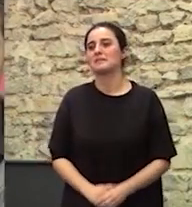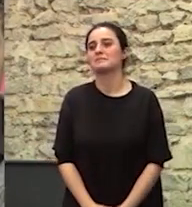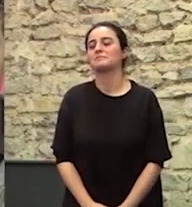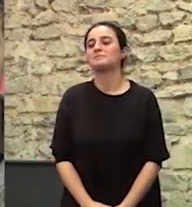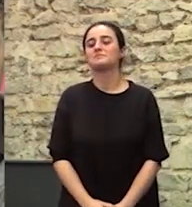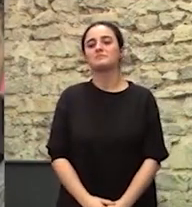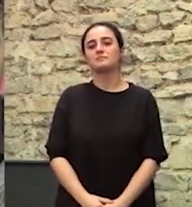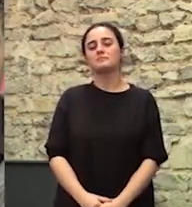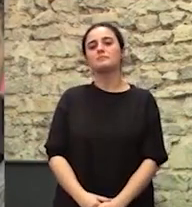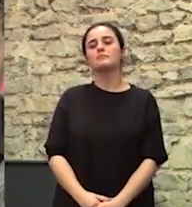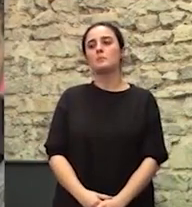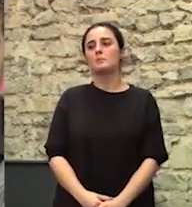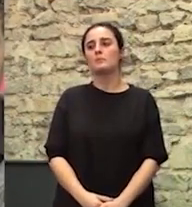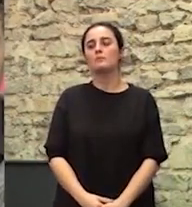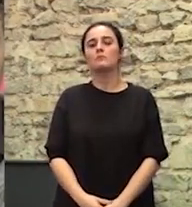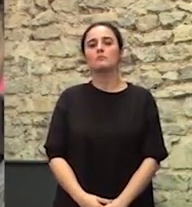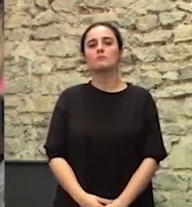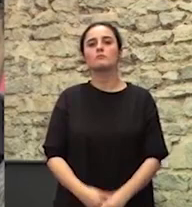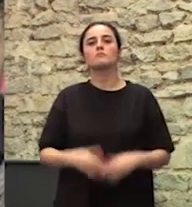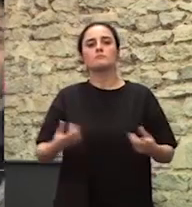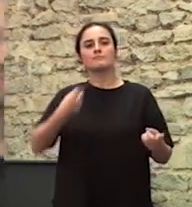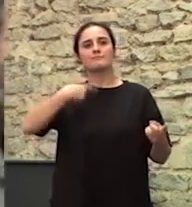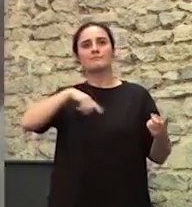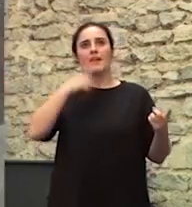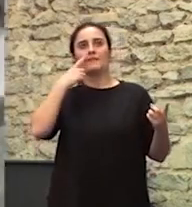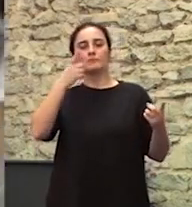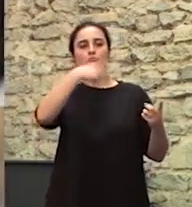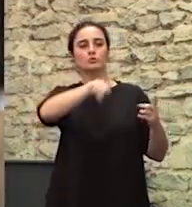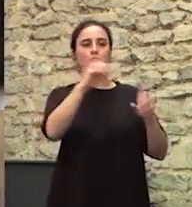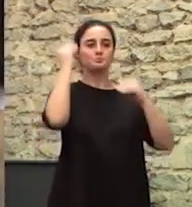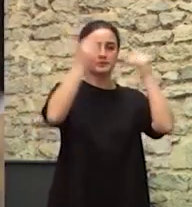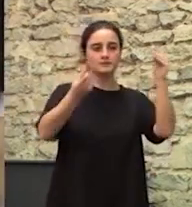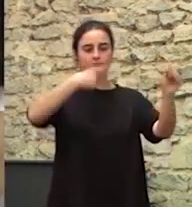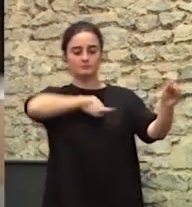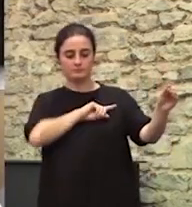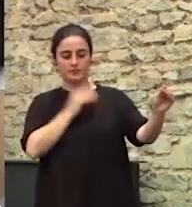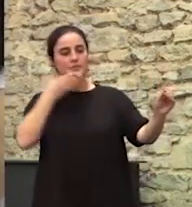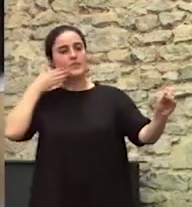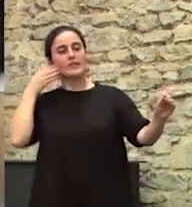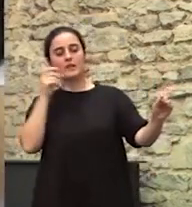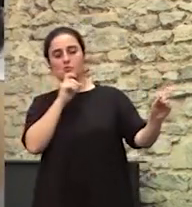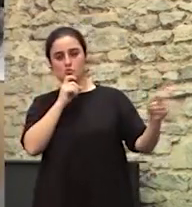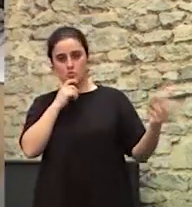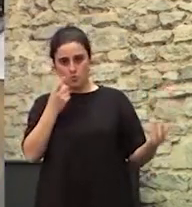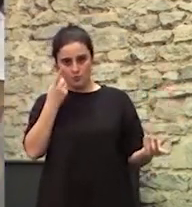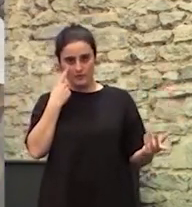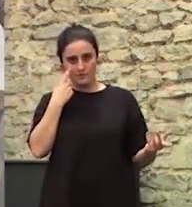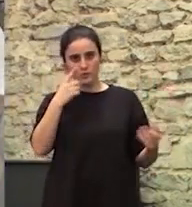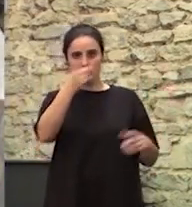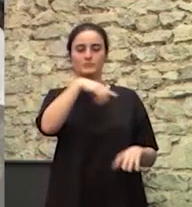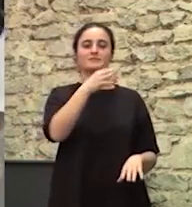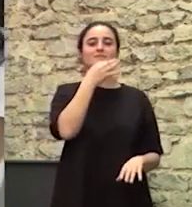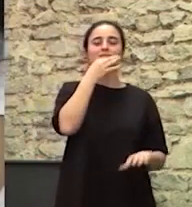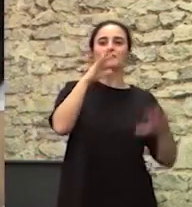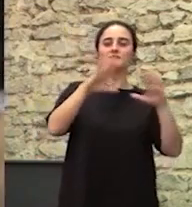¿Cómo conseguimos que nos consideréis dignas? ¿Cómo conseguimos que significar en ese discurso feminista que